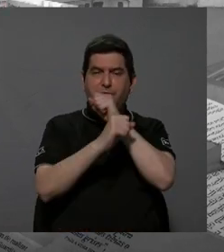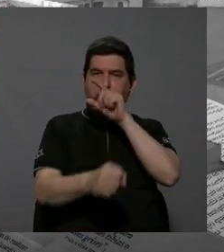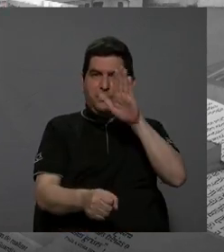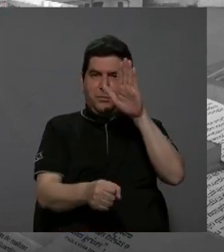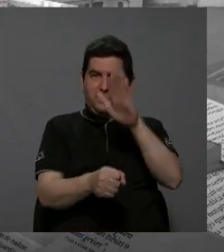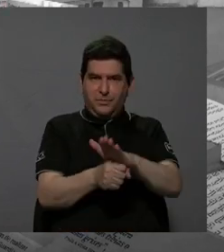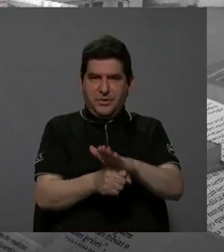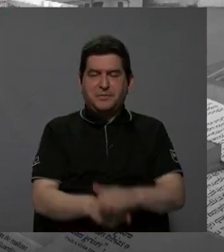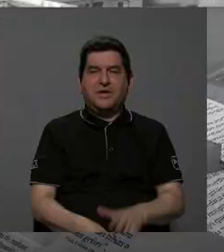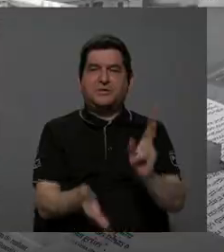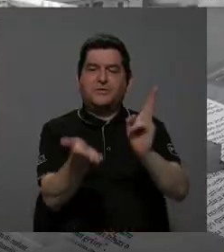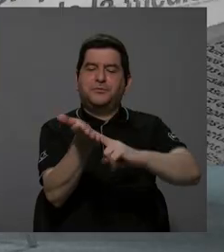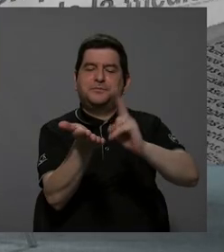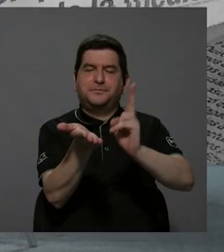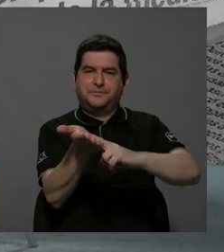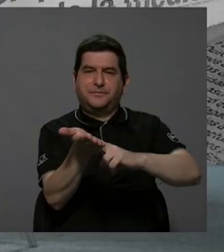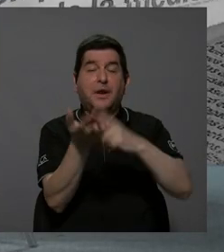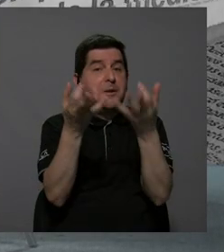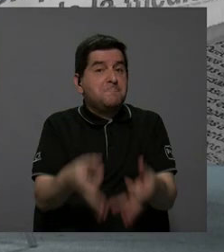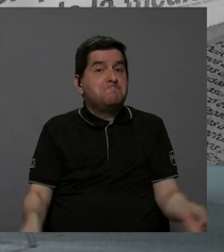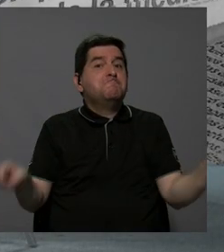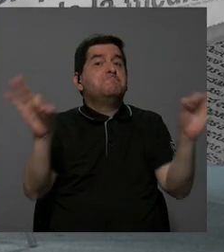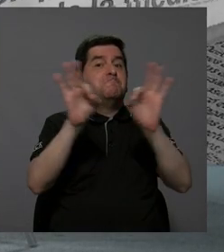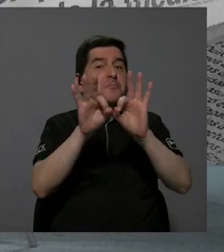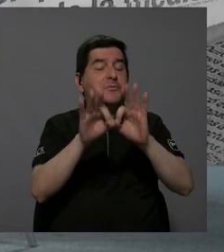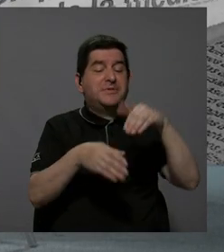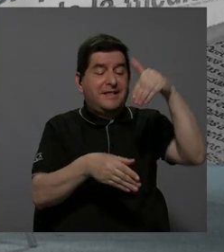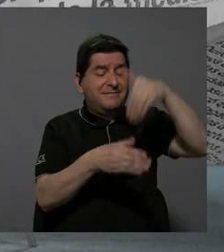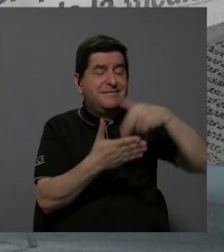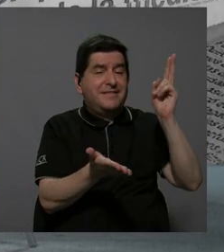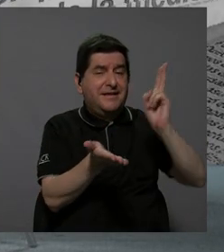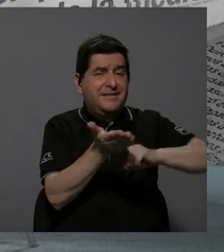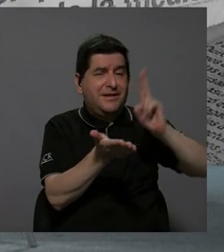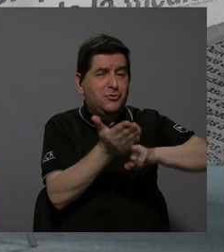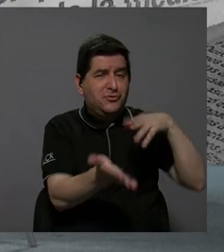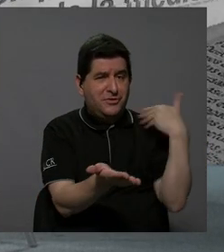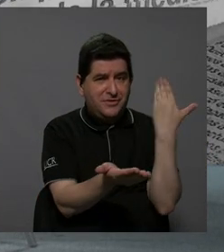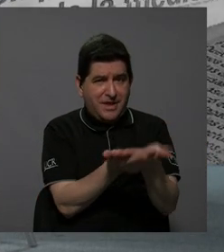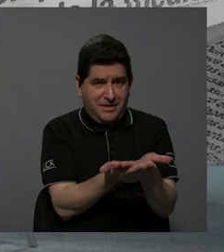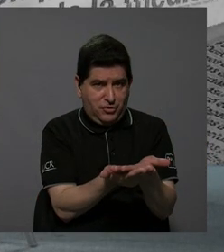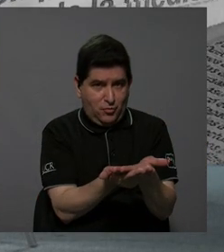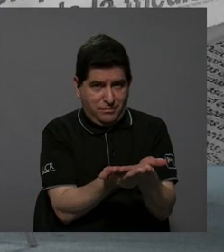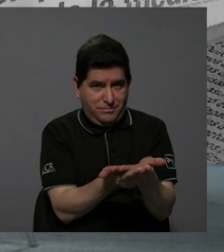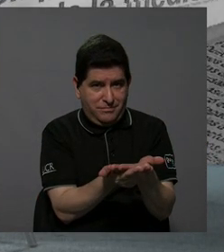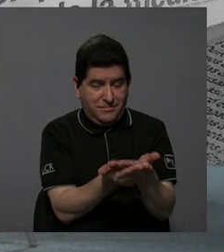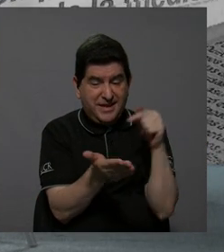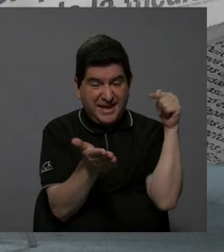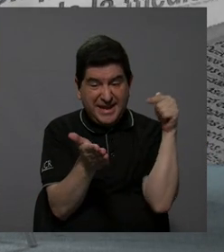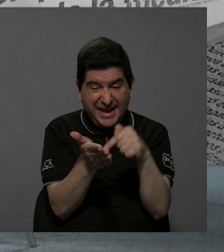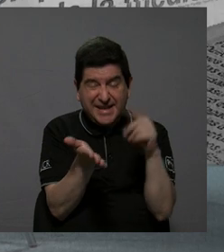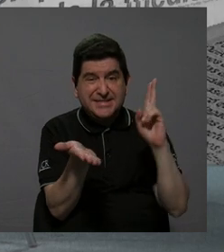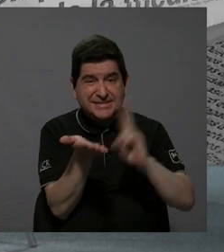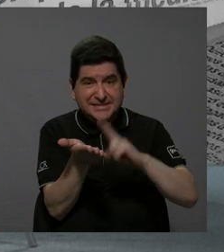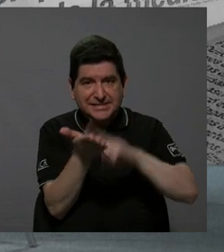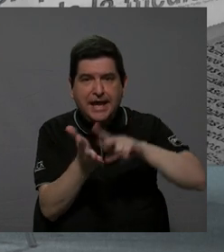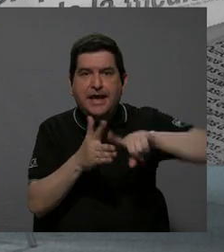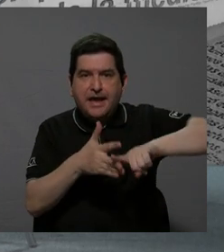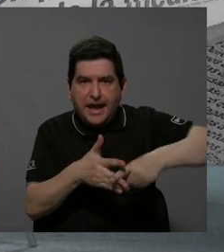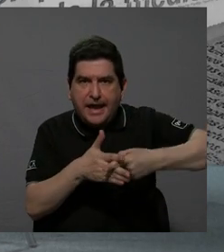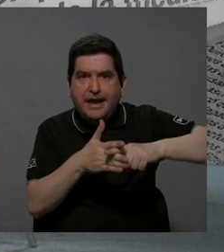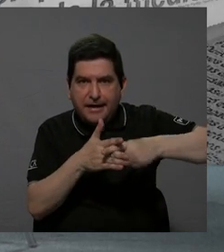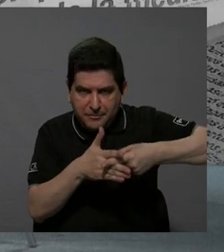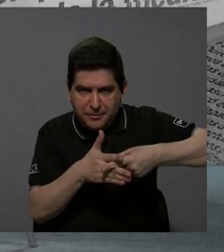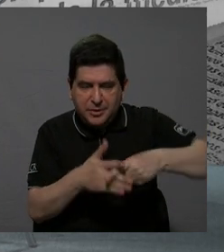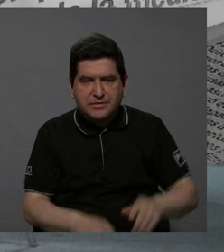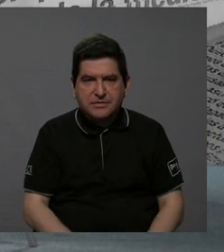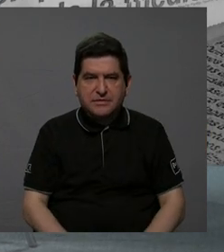cumplimiento contractual, que es lo fundamental en un contrato de concesión, el contrato. El contrato es la herramienta con la